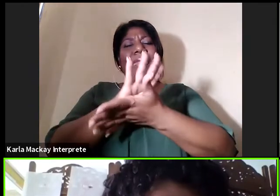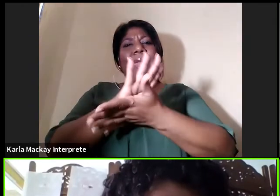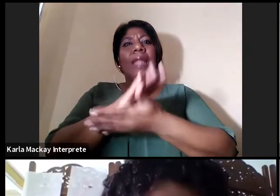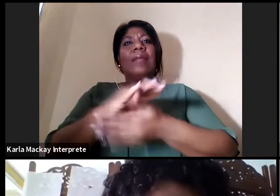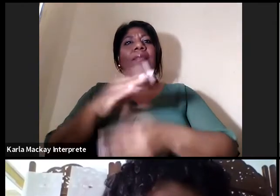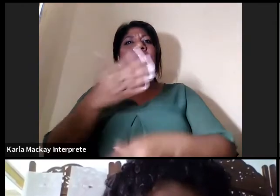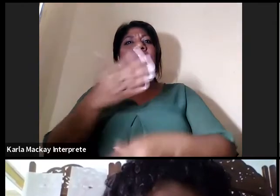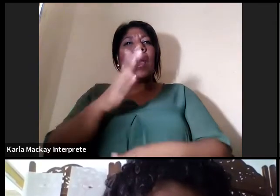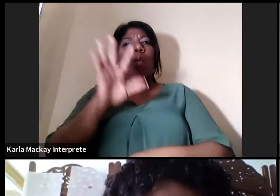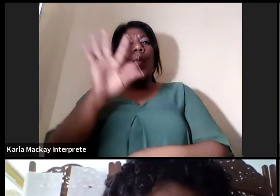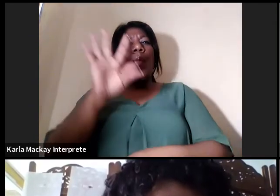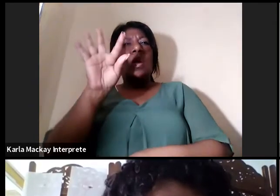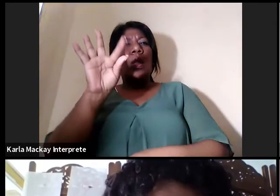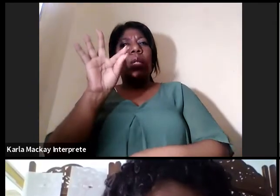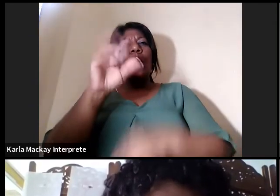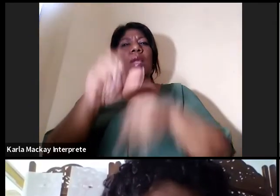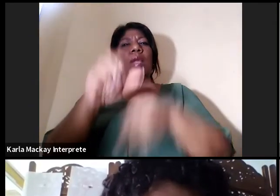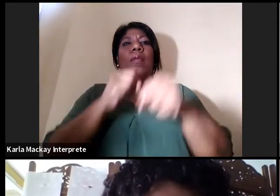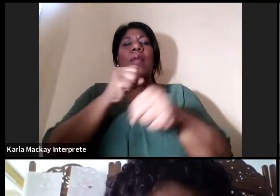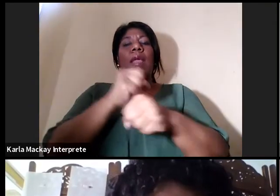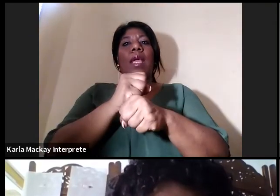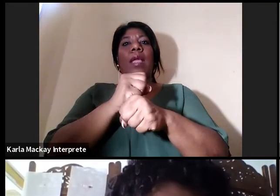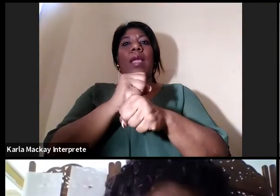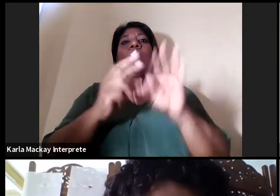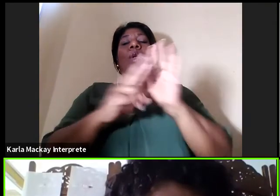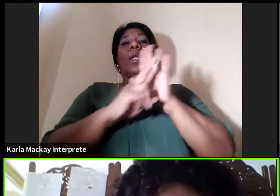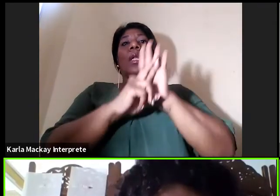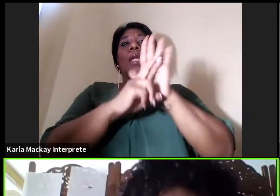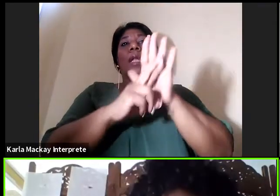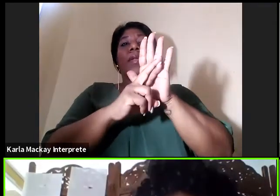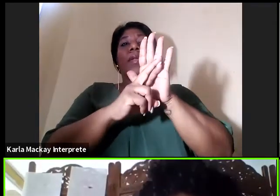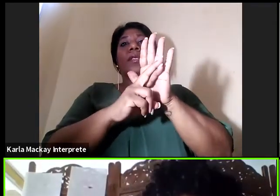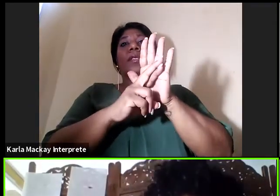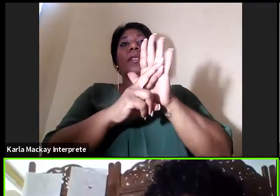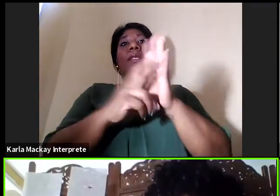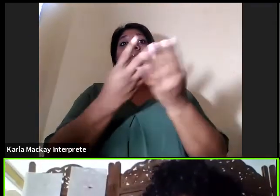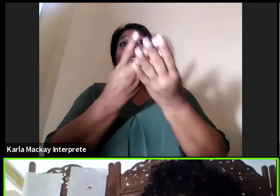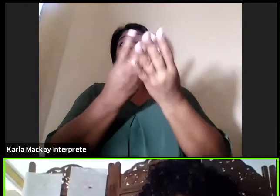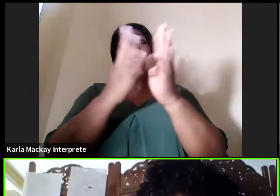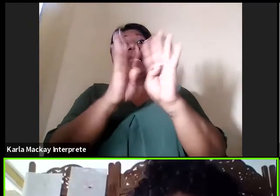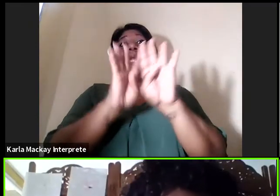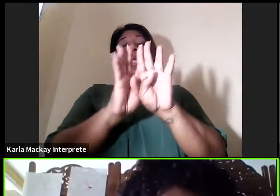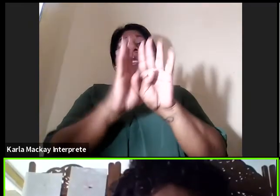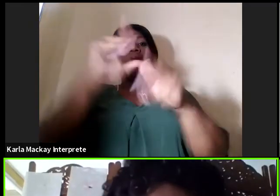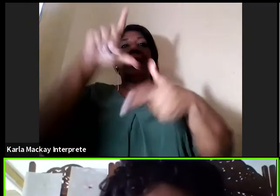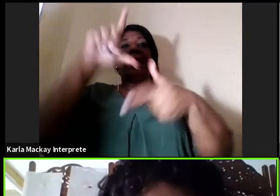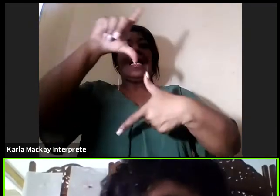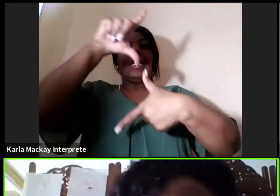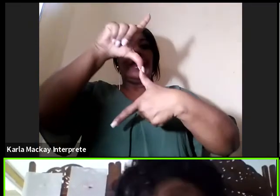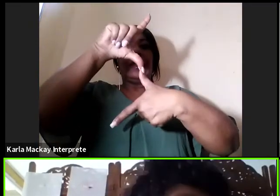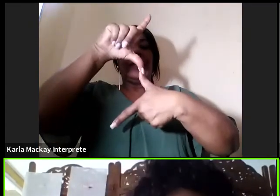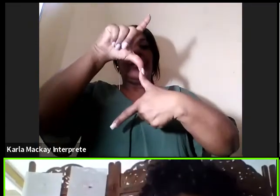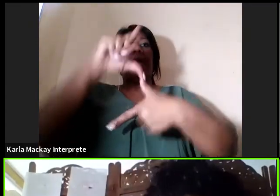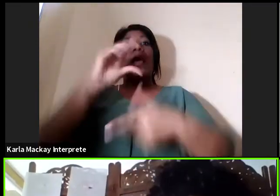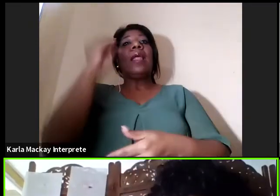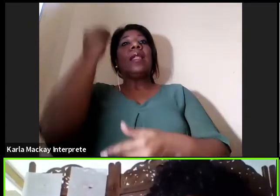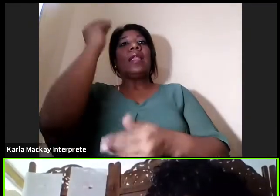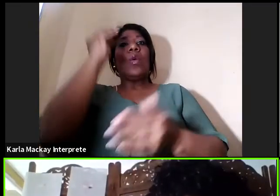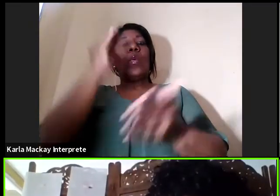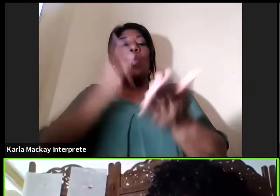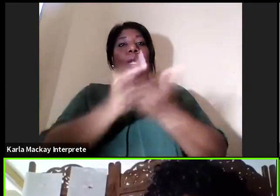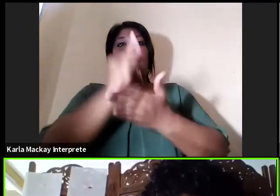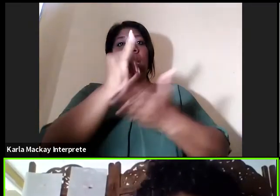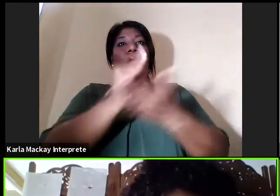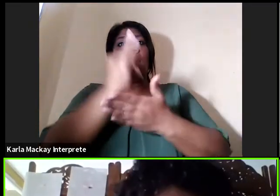representantes de jóvenes e investigadores científicos y de